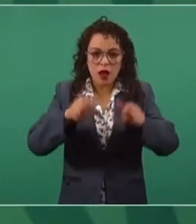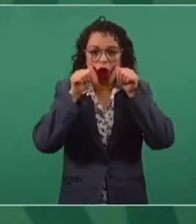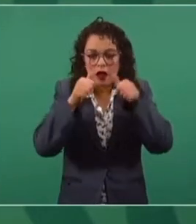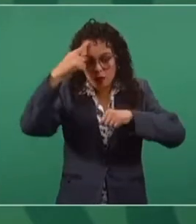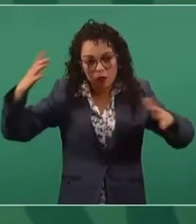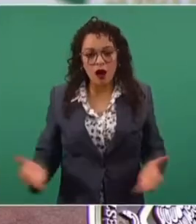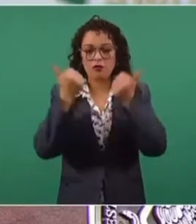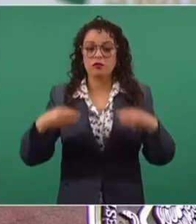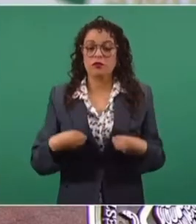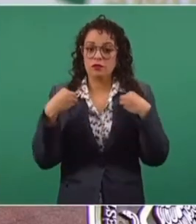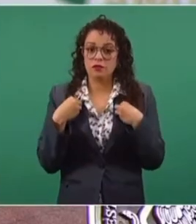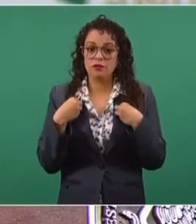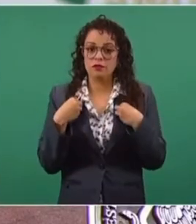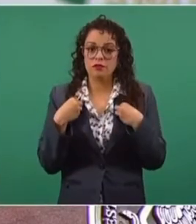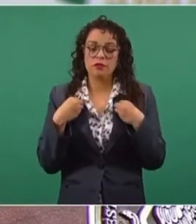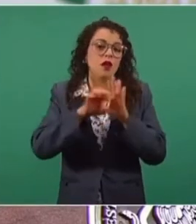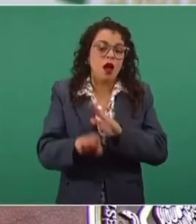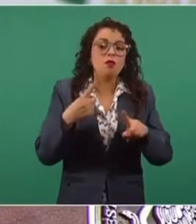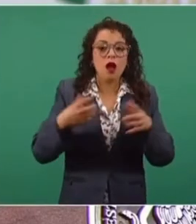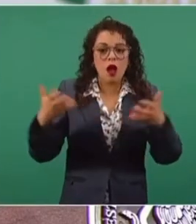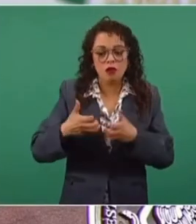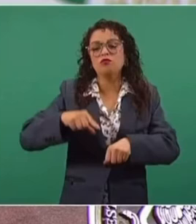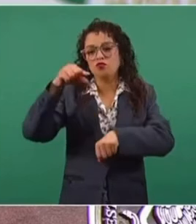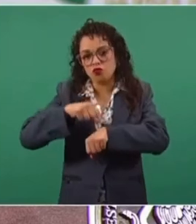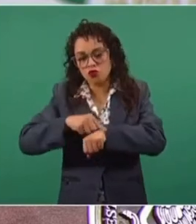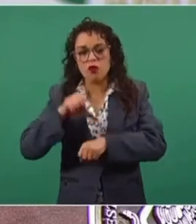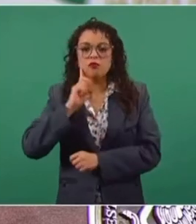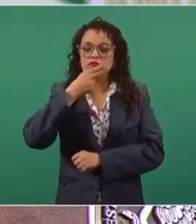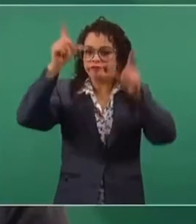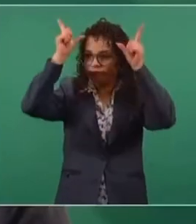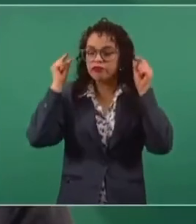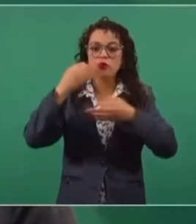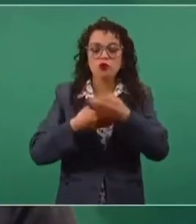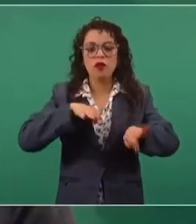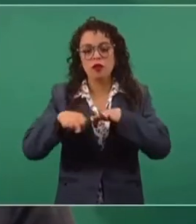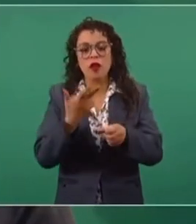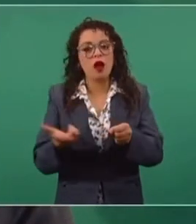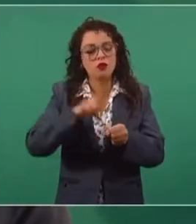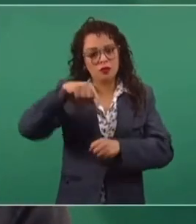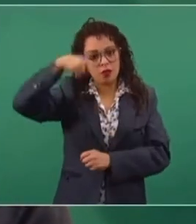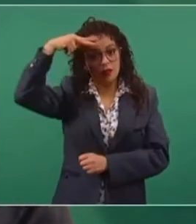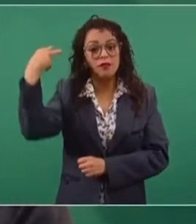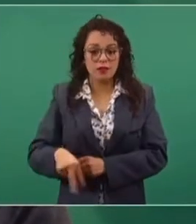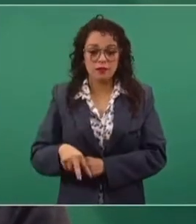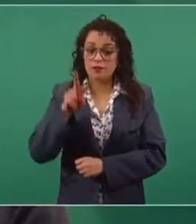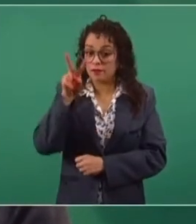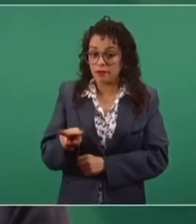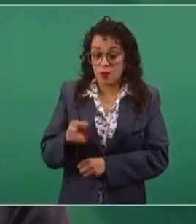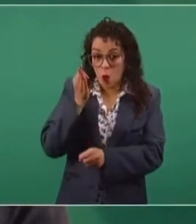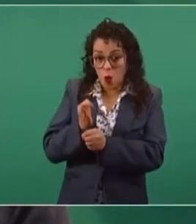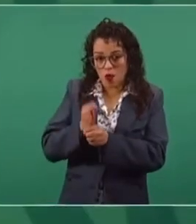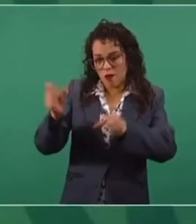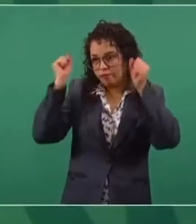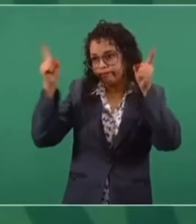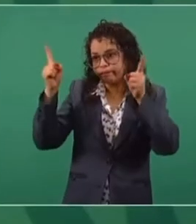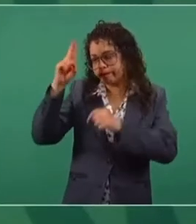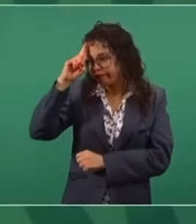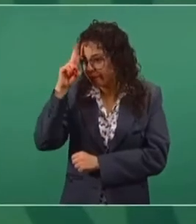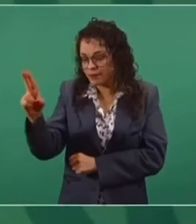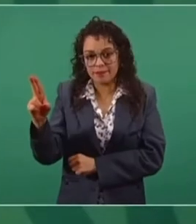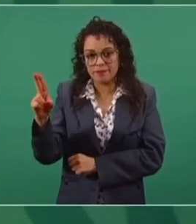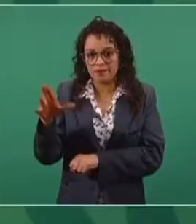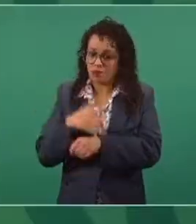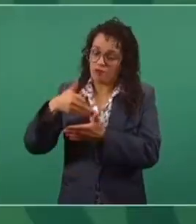de salvar vidas, como lo han hecho los médicos, los enfermeros, las enfermeras, los trabajadores de la salud de nuestro país, a los que les rendimos homenaje. Muchas